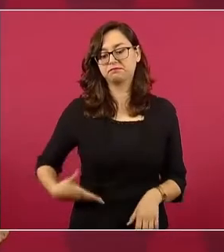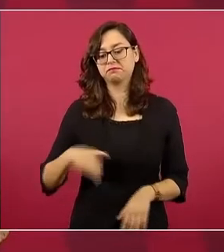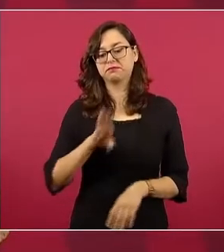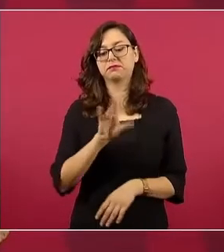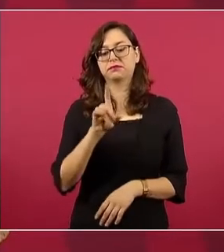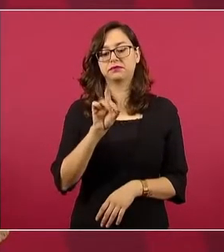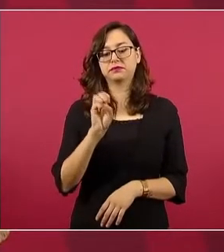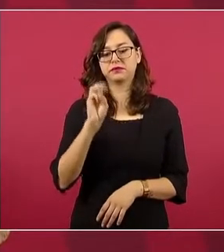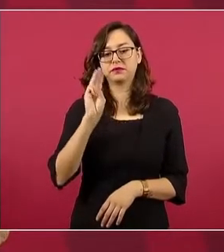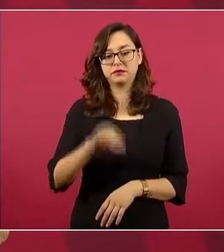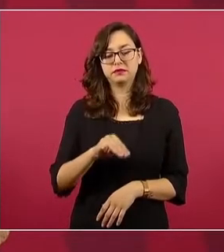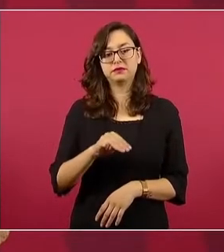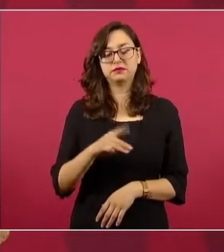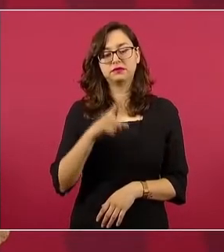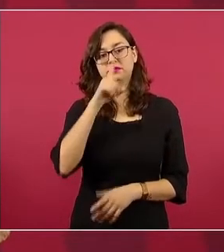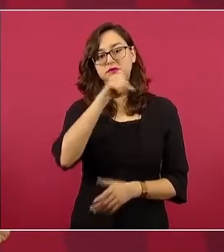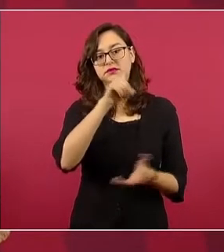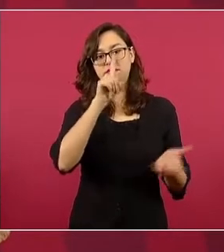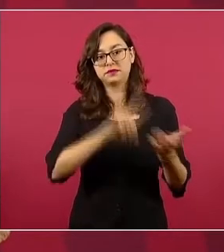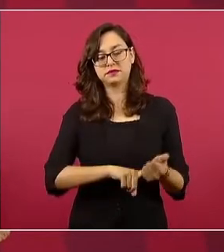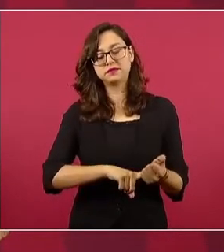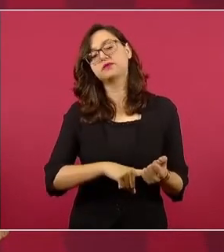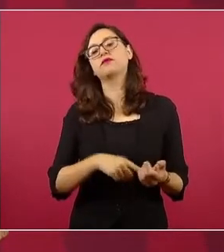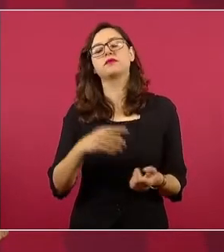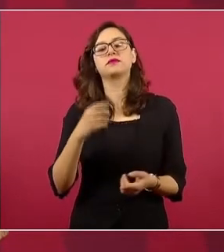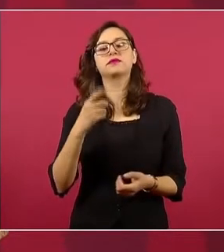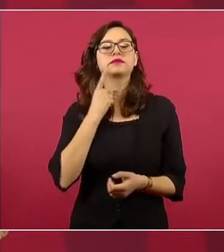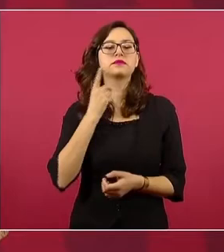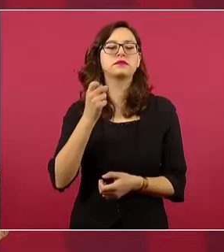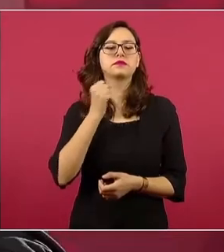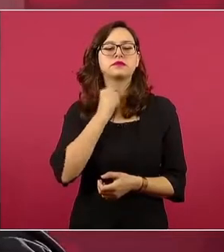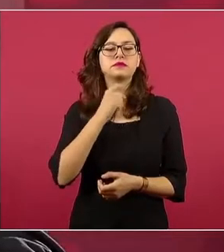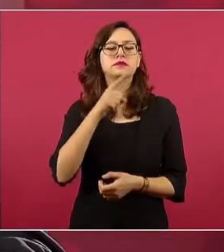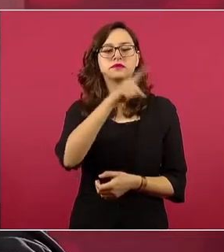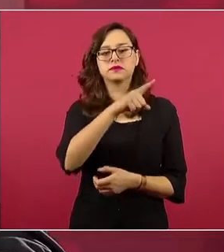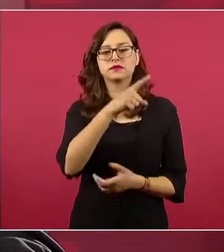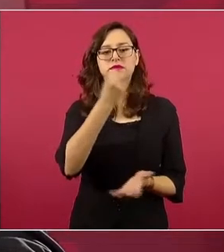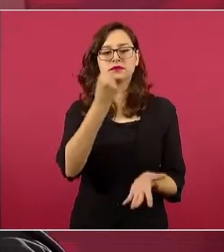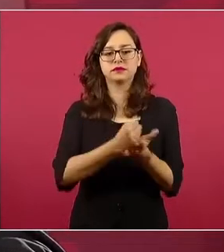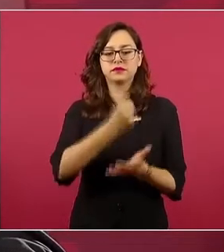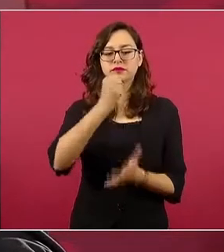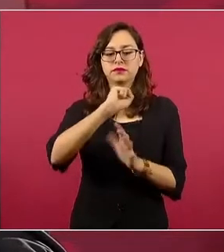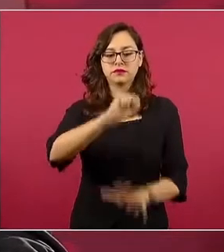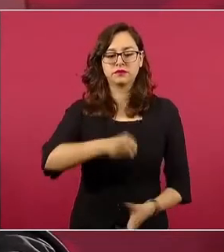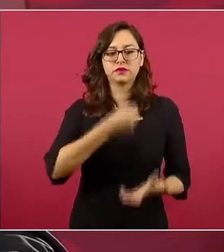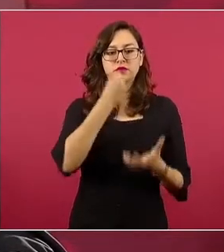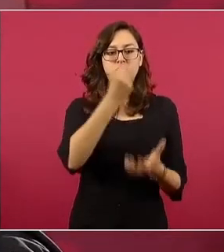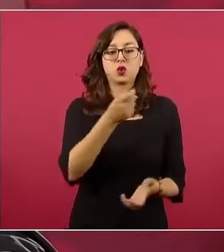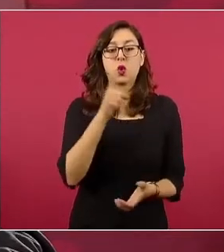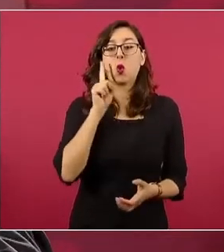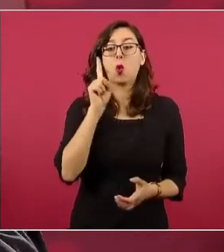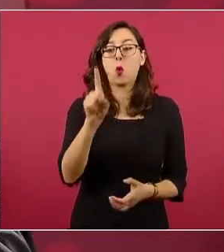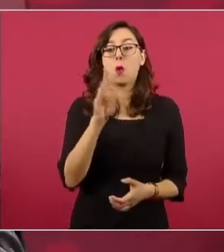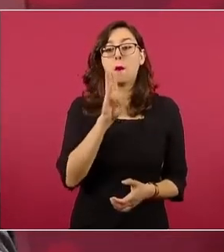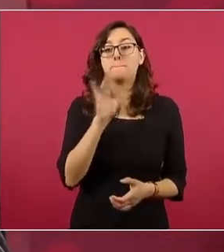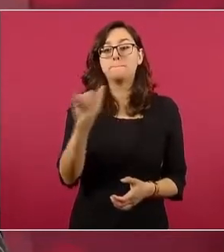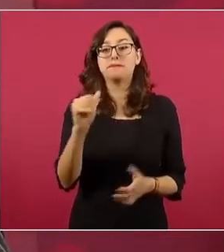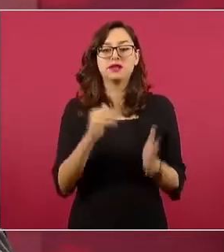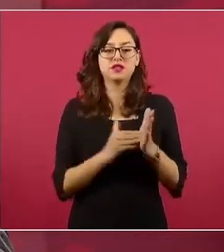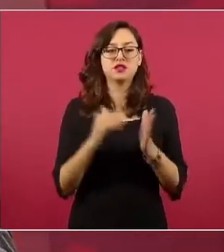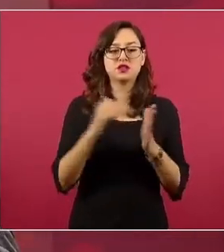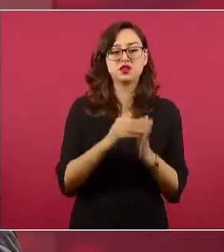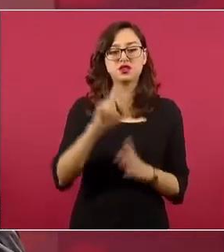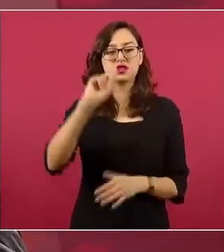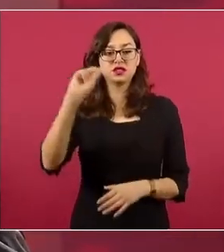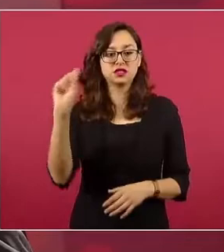más de un millón de dólares, 1.2 billones de